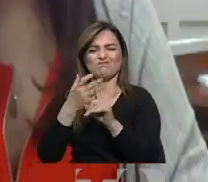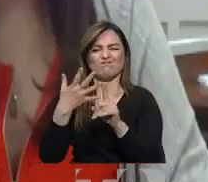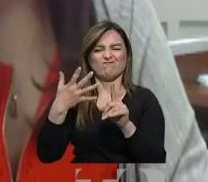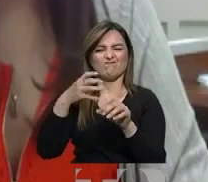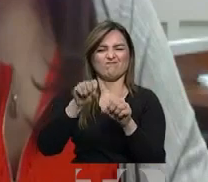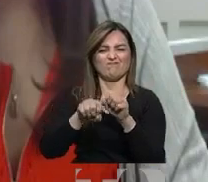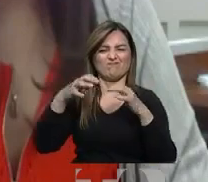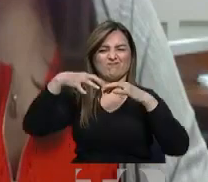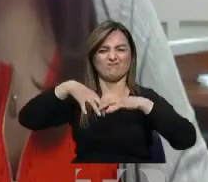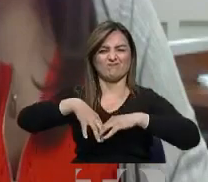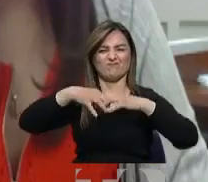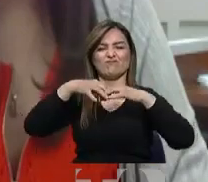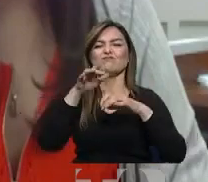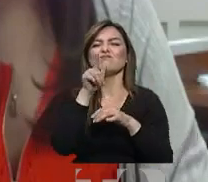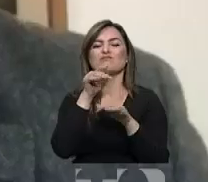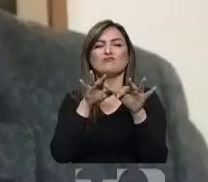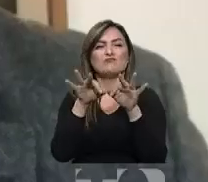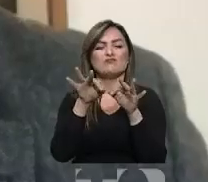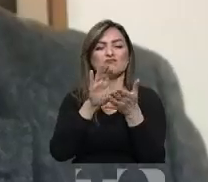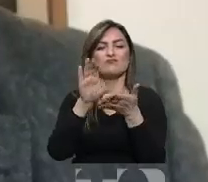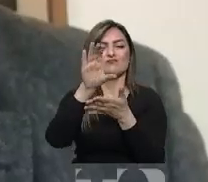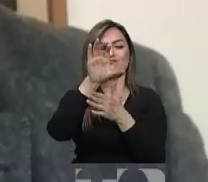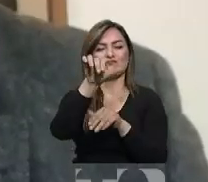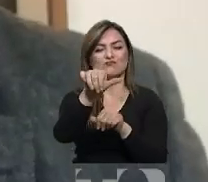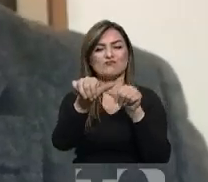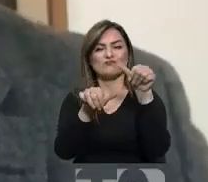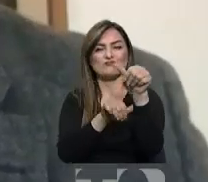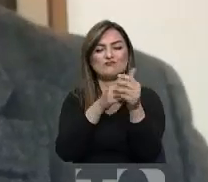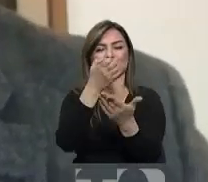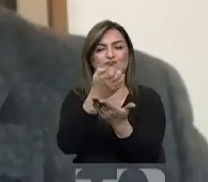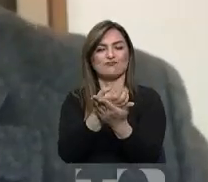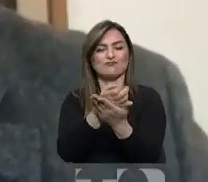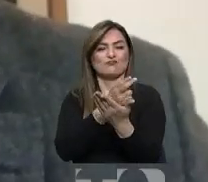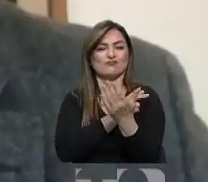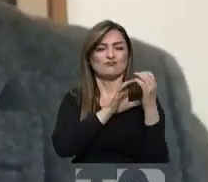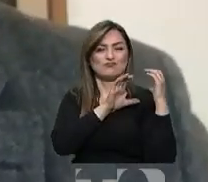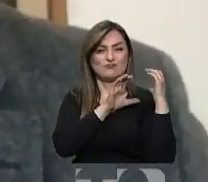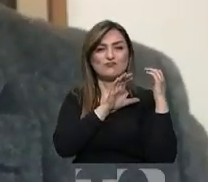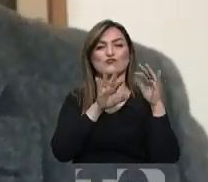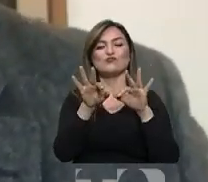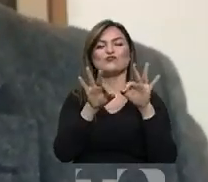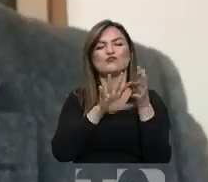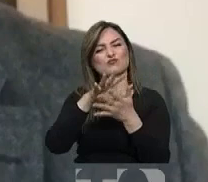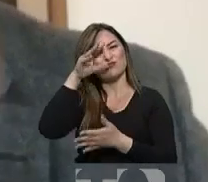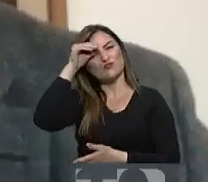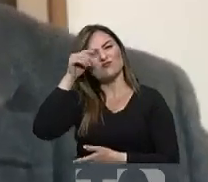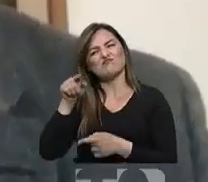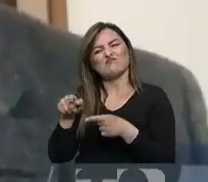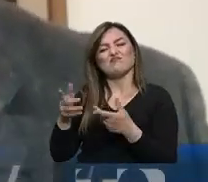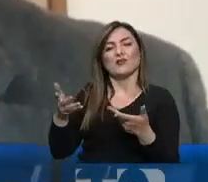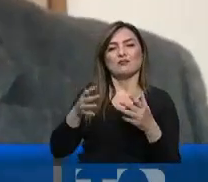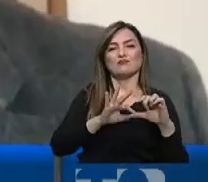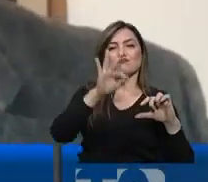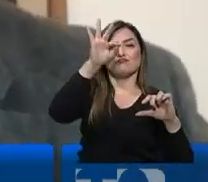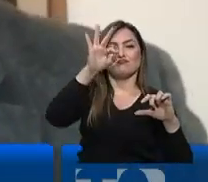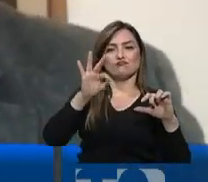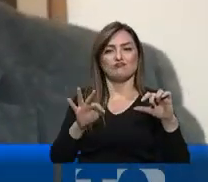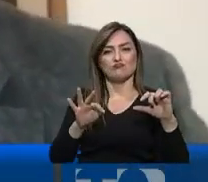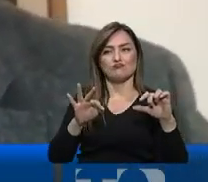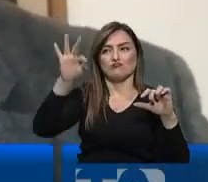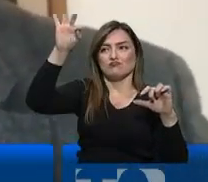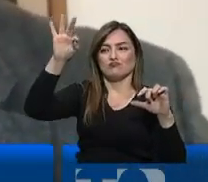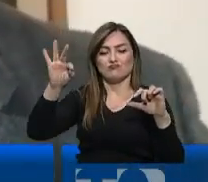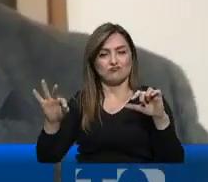director de emprendimiento del Colegio de Administración y Economía de la Universidad San Francisco de Quito. El emprendimiento es un sube y baja, pero